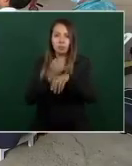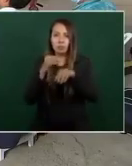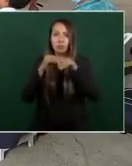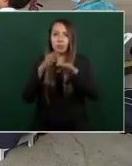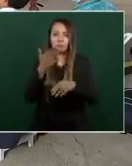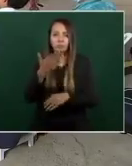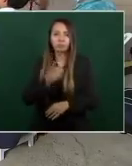sus órdenes.